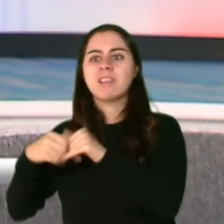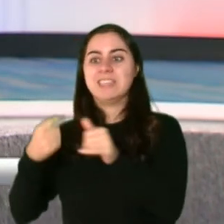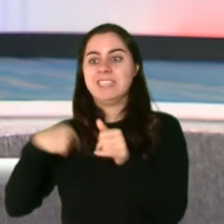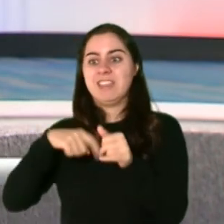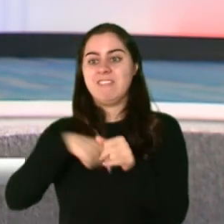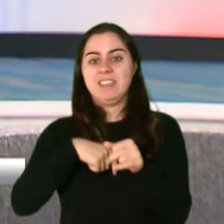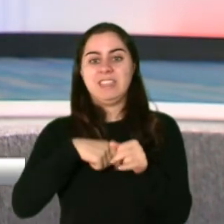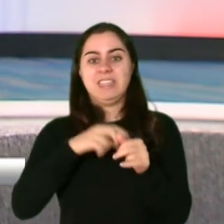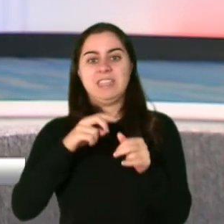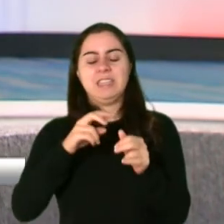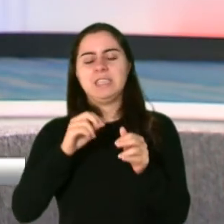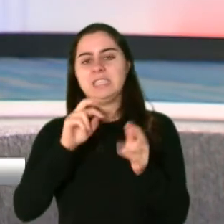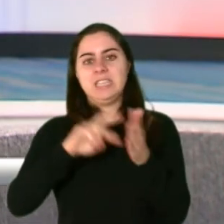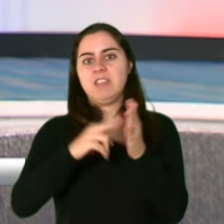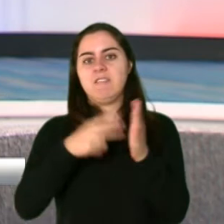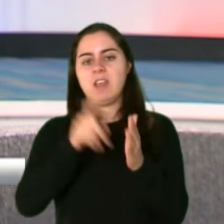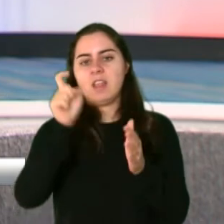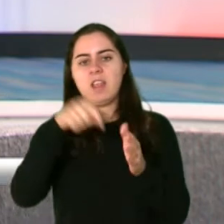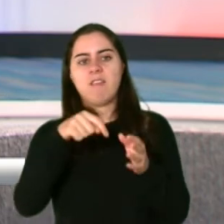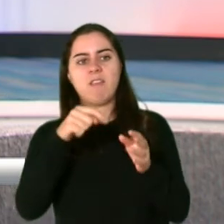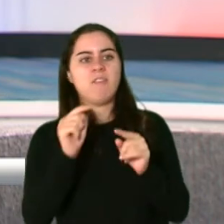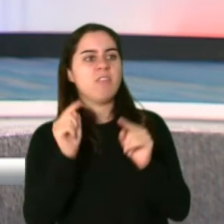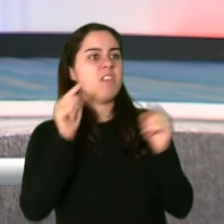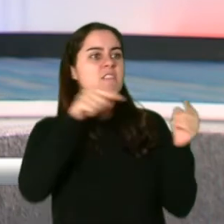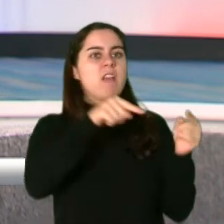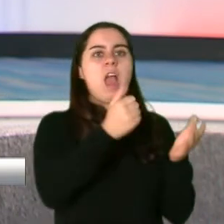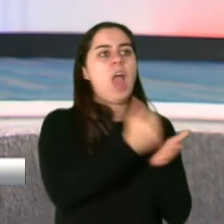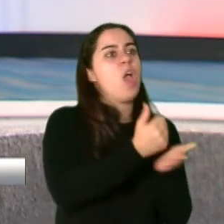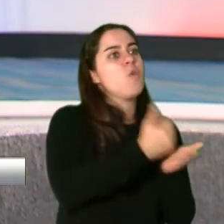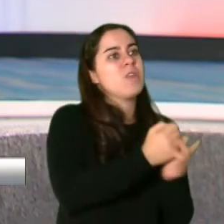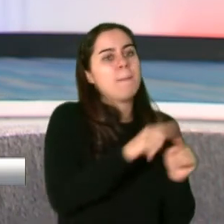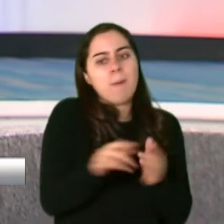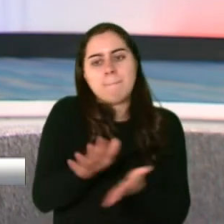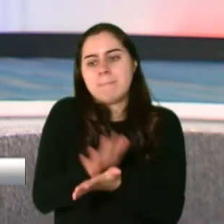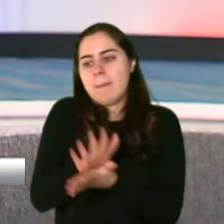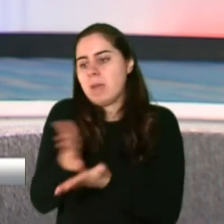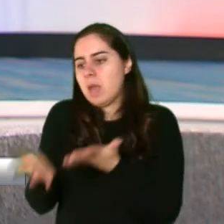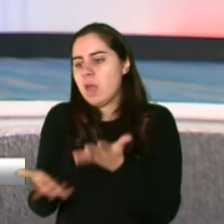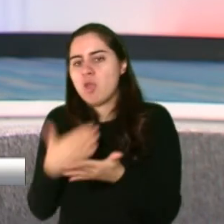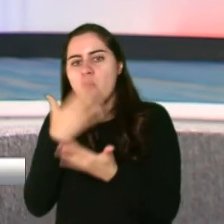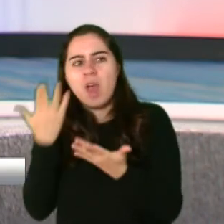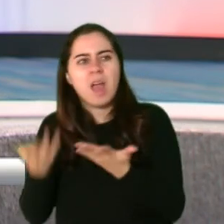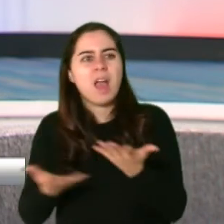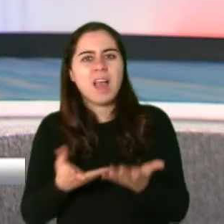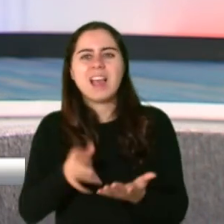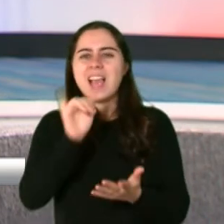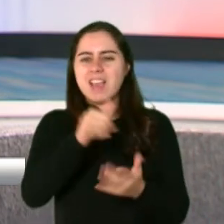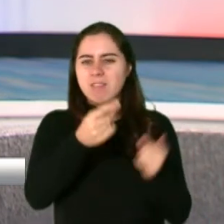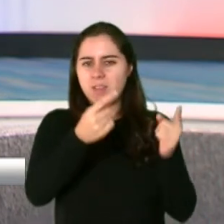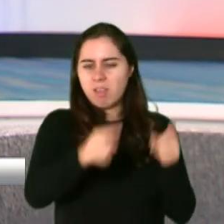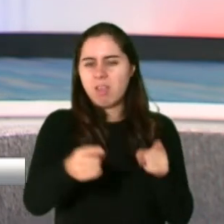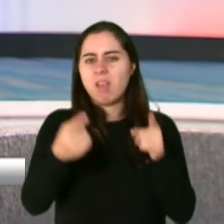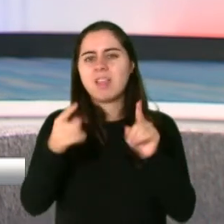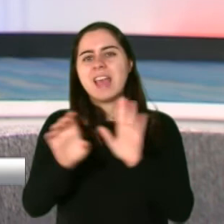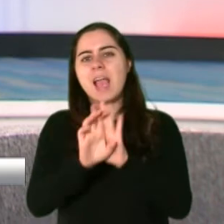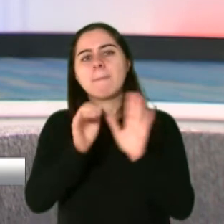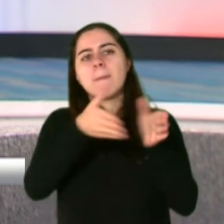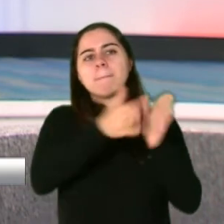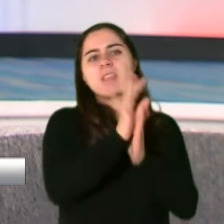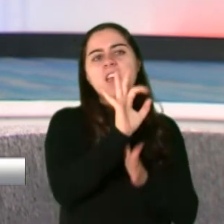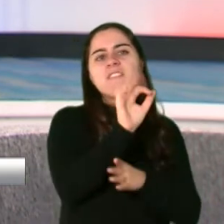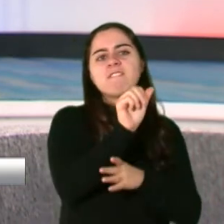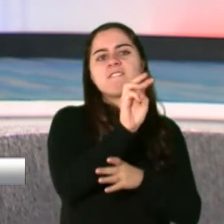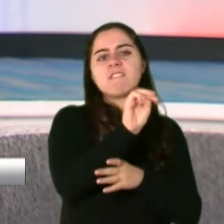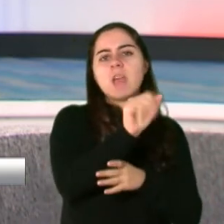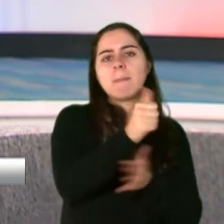legales para poder acceder a las ayudas gubernamentales que había en ese momento, FEMA, restablecer su vivienda,